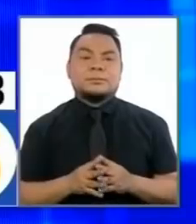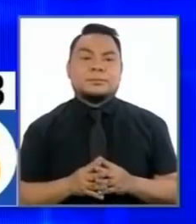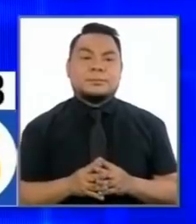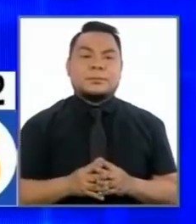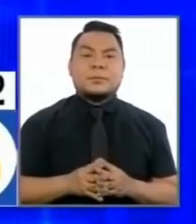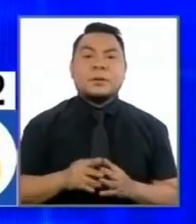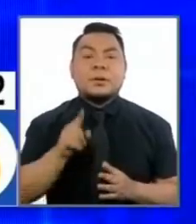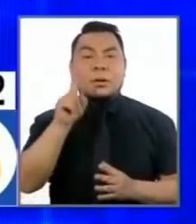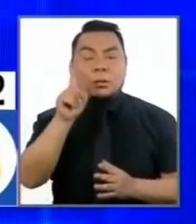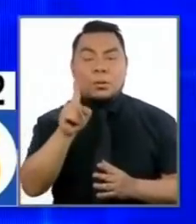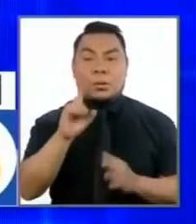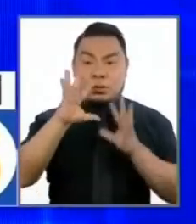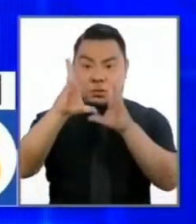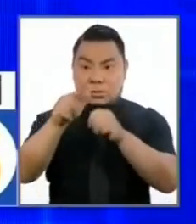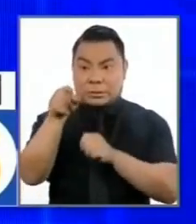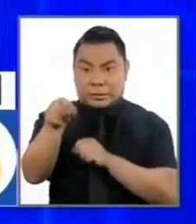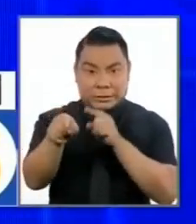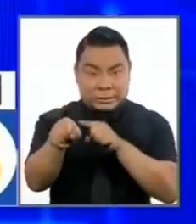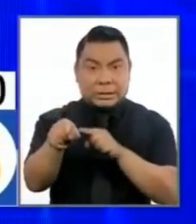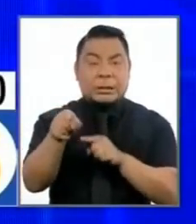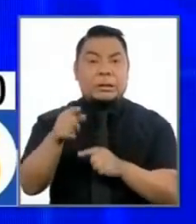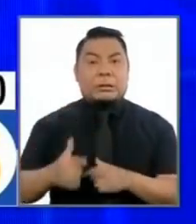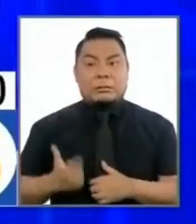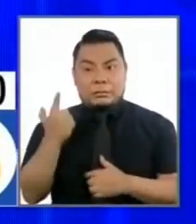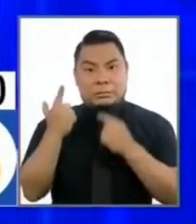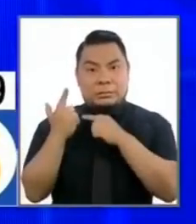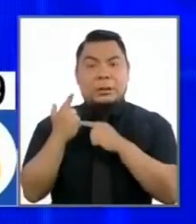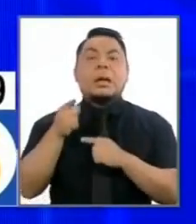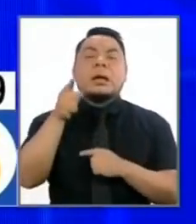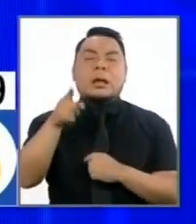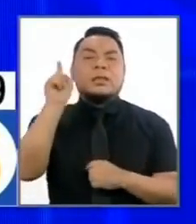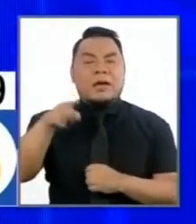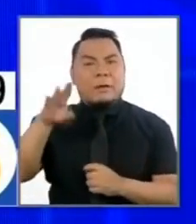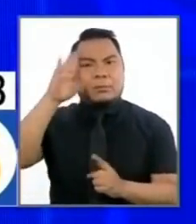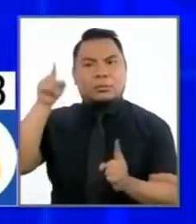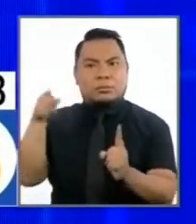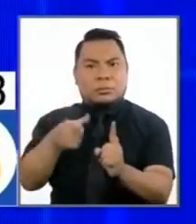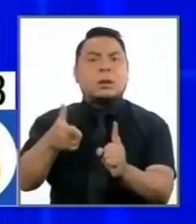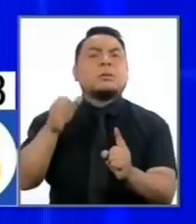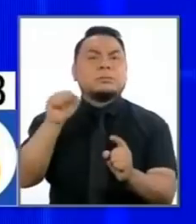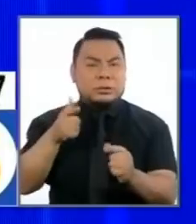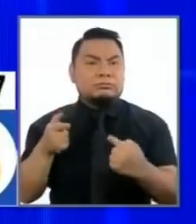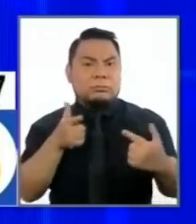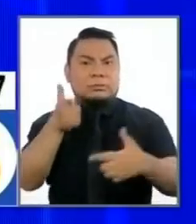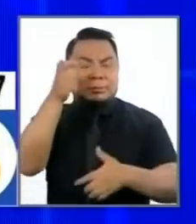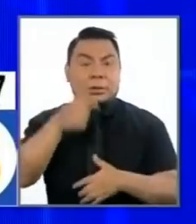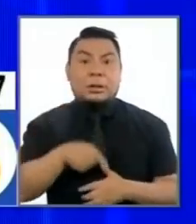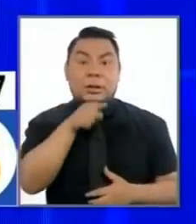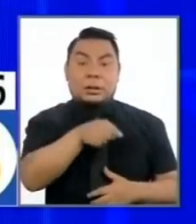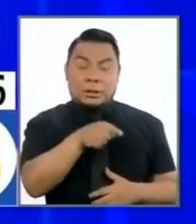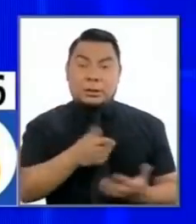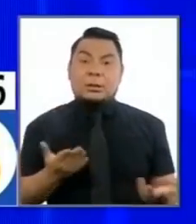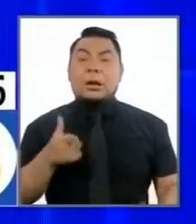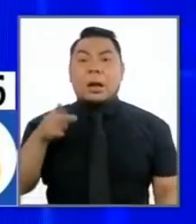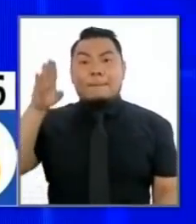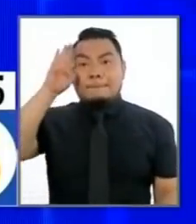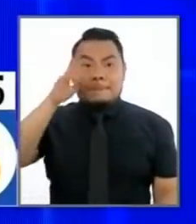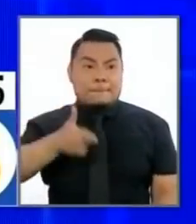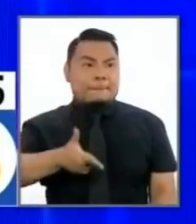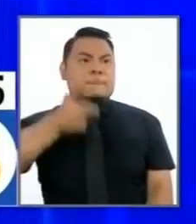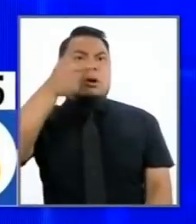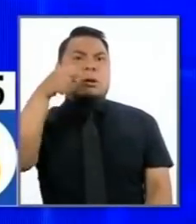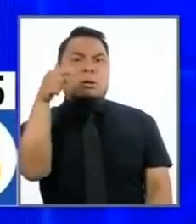Un delincuente armado será un delincuente abatido. Y un policía que le dispare un delincuente armado